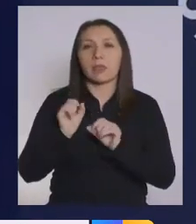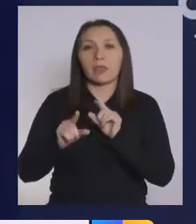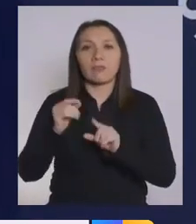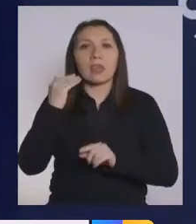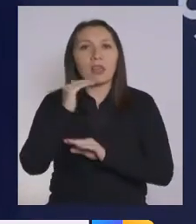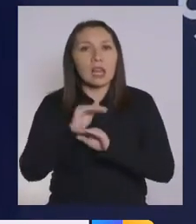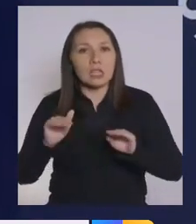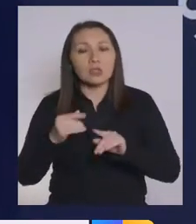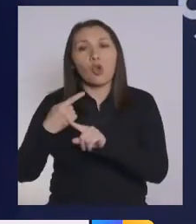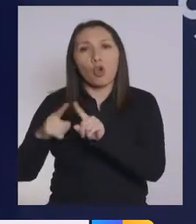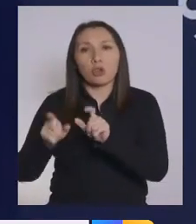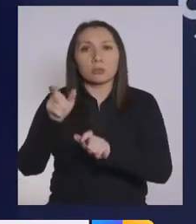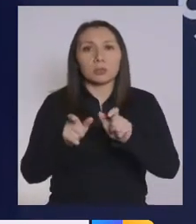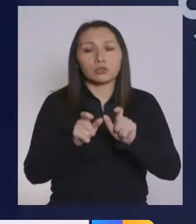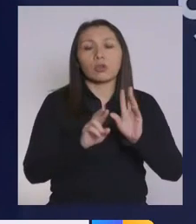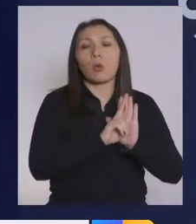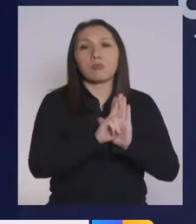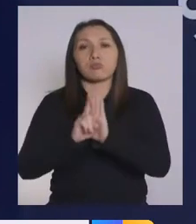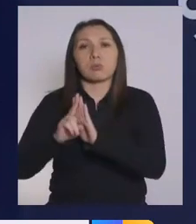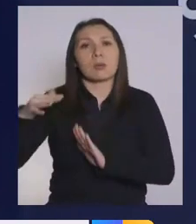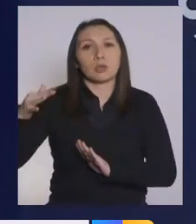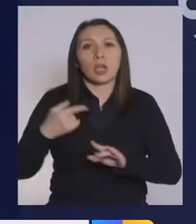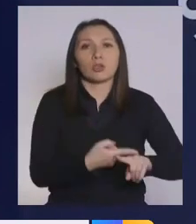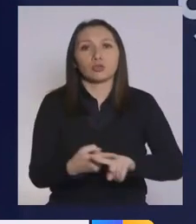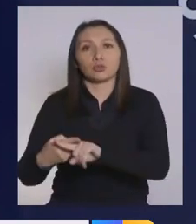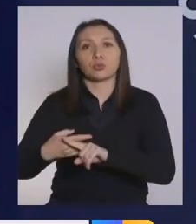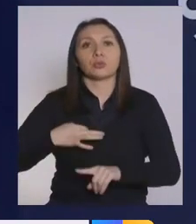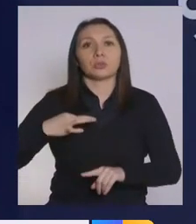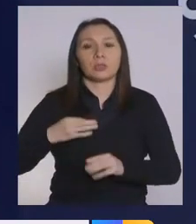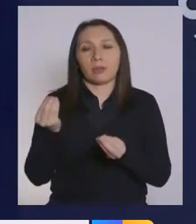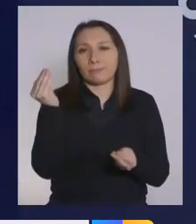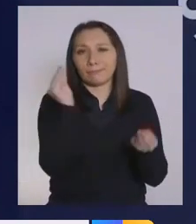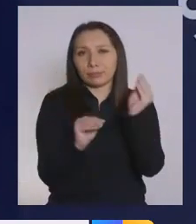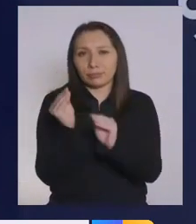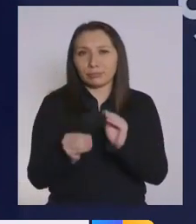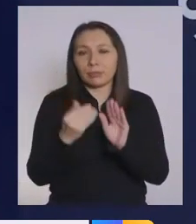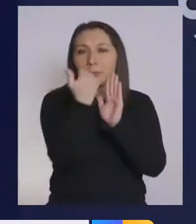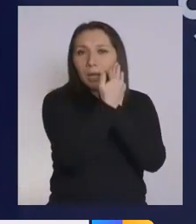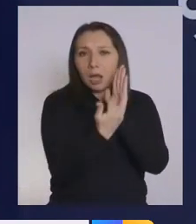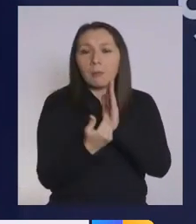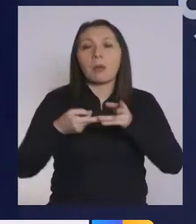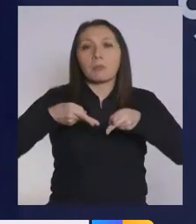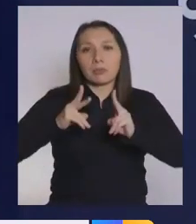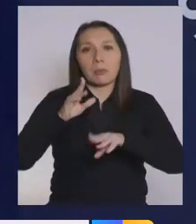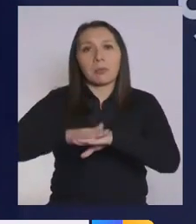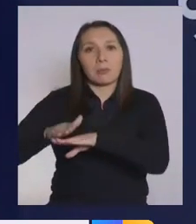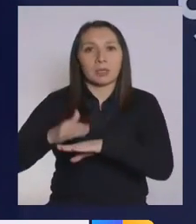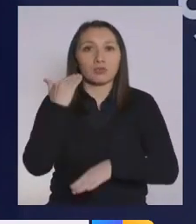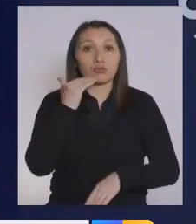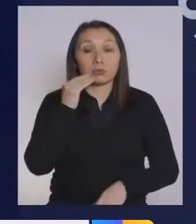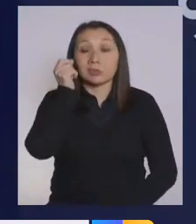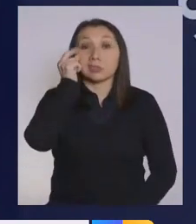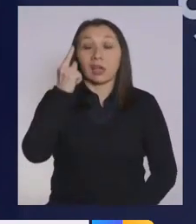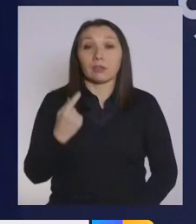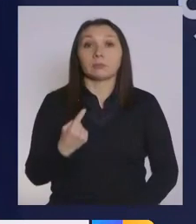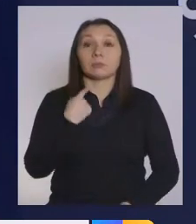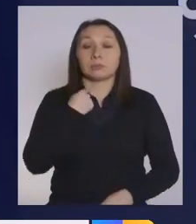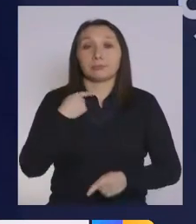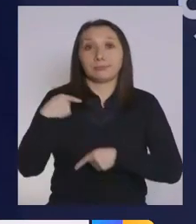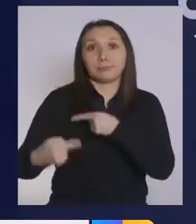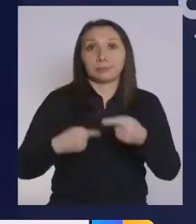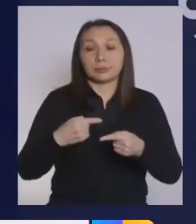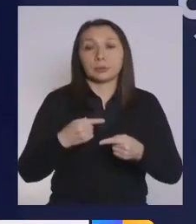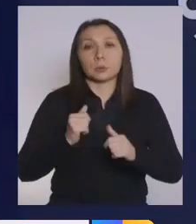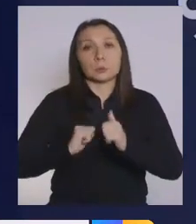niñez y otros actores relevantes de la sociedad civil para elaborar un protocolo para dar permiso a los niños. Sabemos el impacto que ha tenido